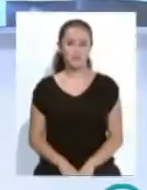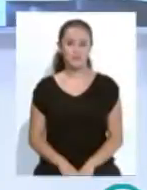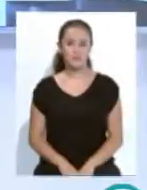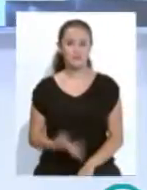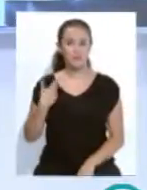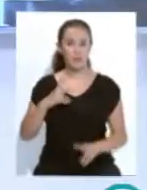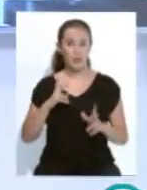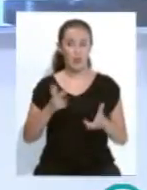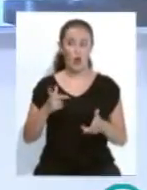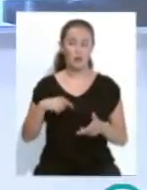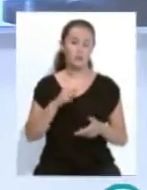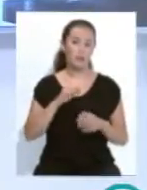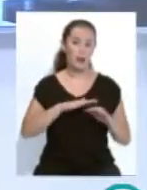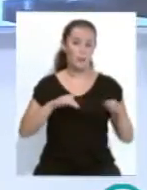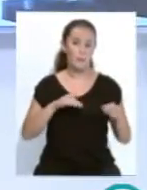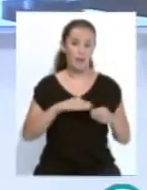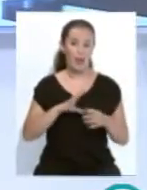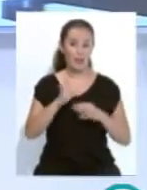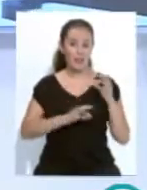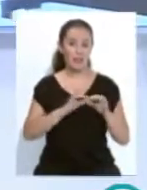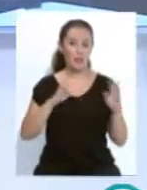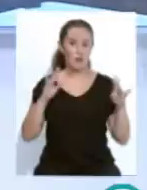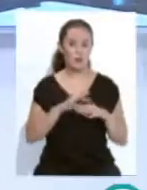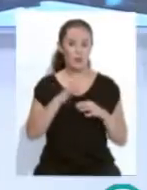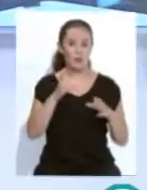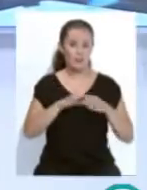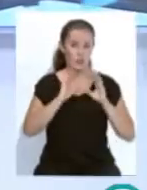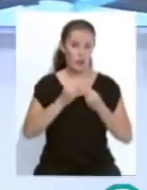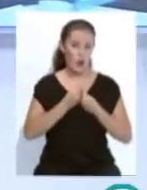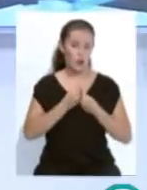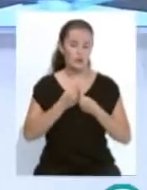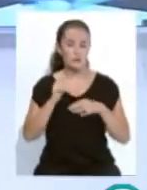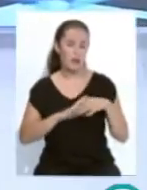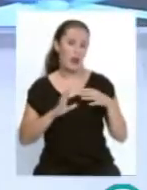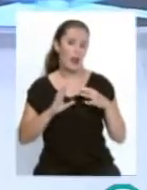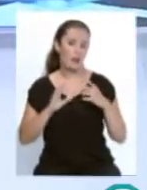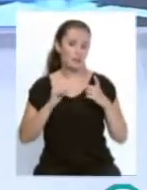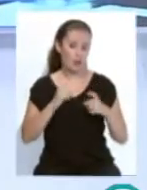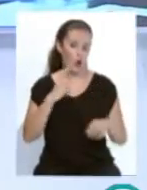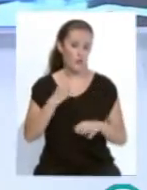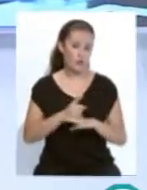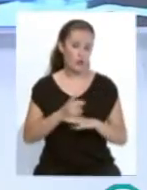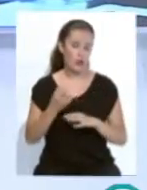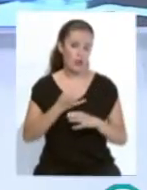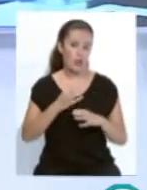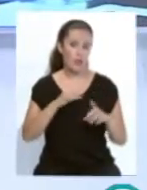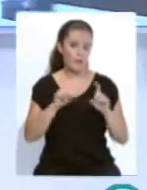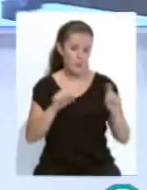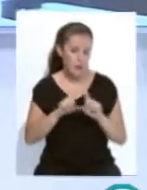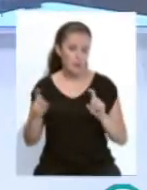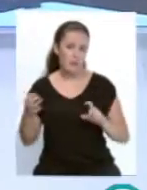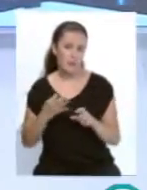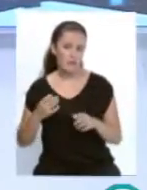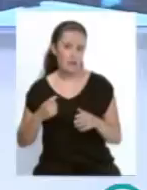El Hotel Playa ha acogido el ciclo de encuentros-desayunos con, en esta ocasión para tratar de la obligatoriedad de las empresas de